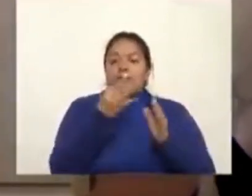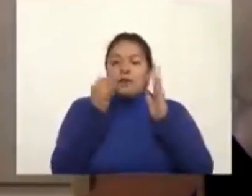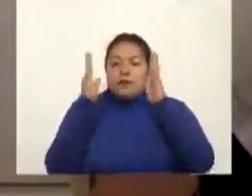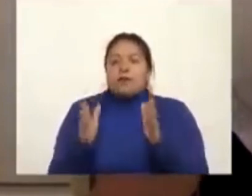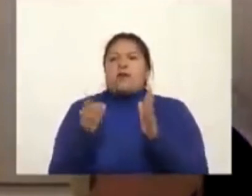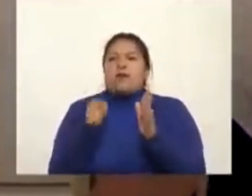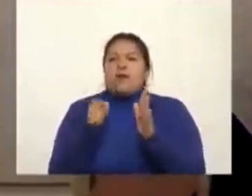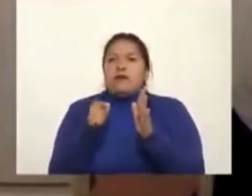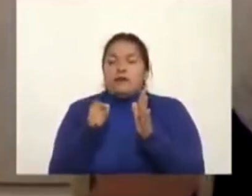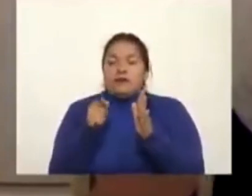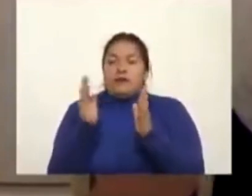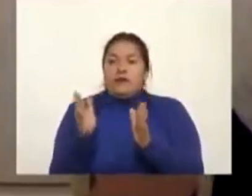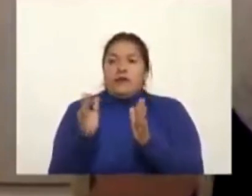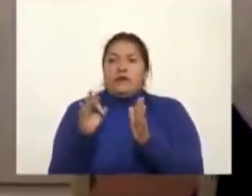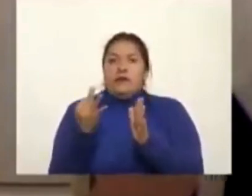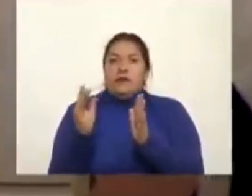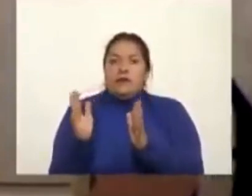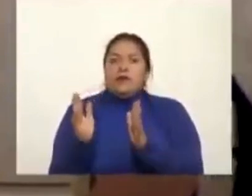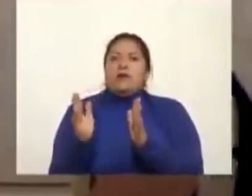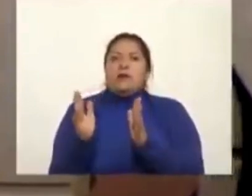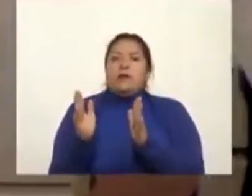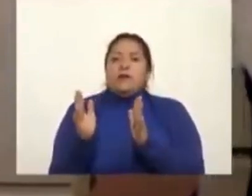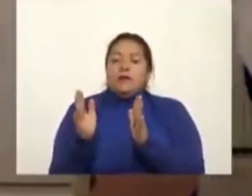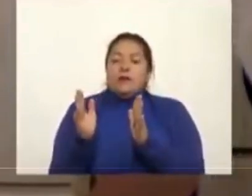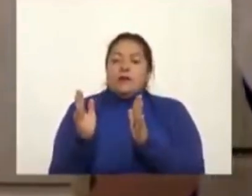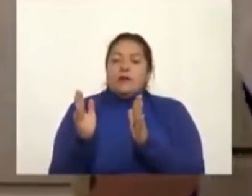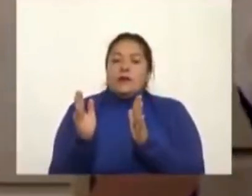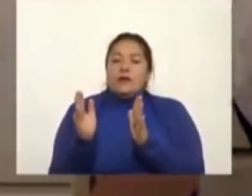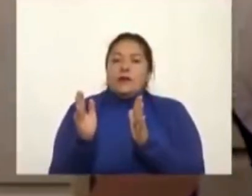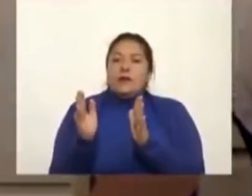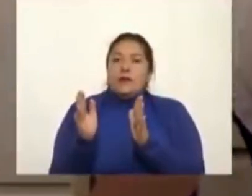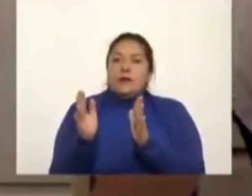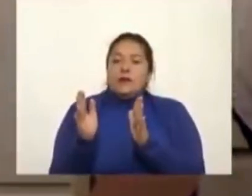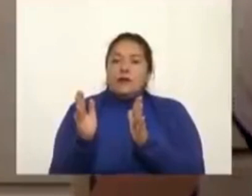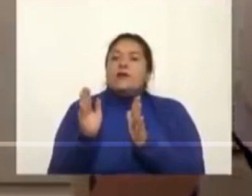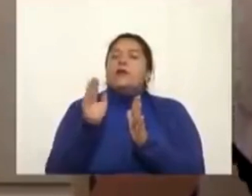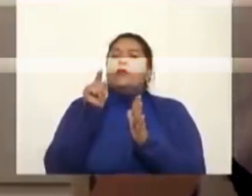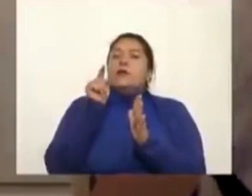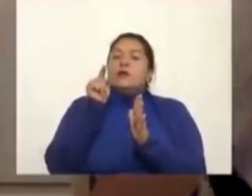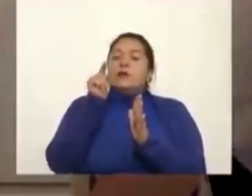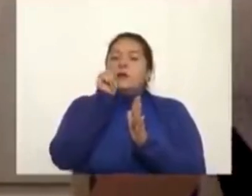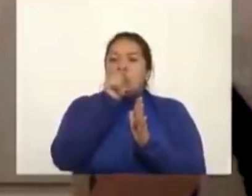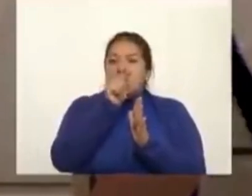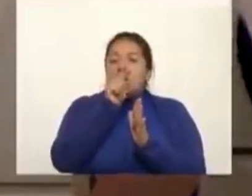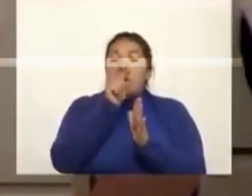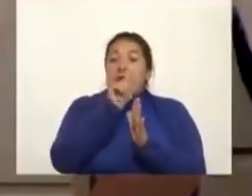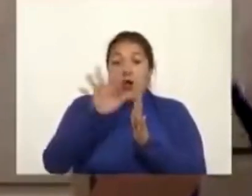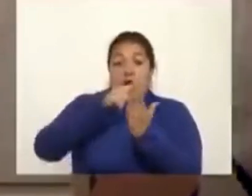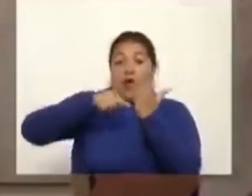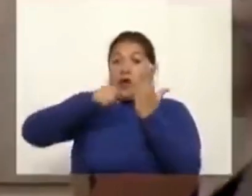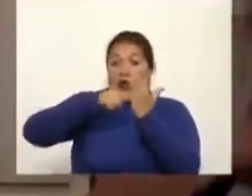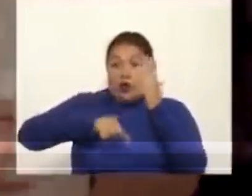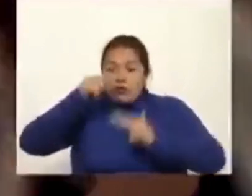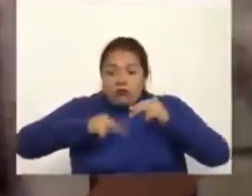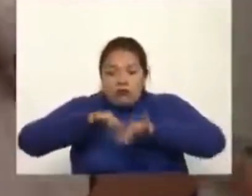la decisión positiva de adicionar el contrato de la Ruta